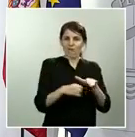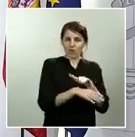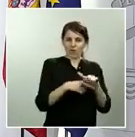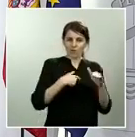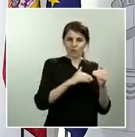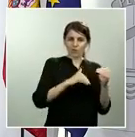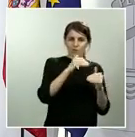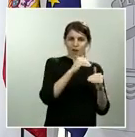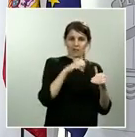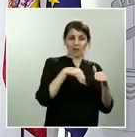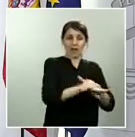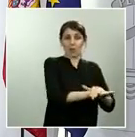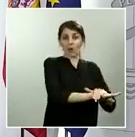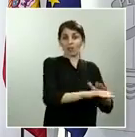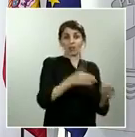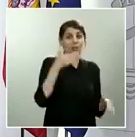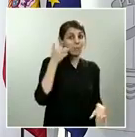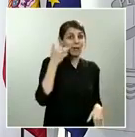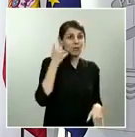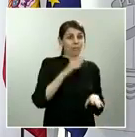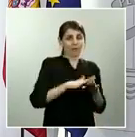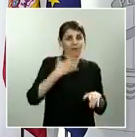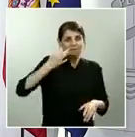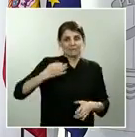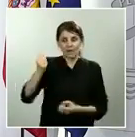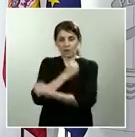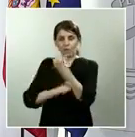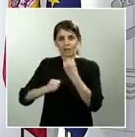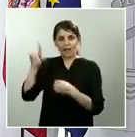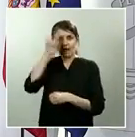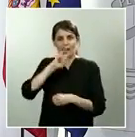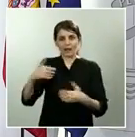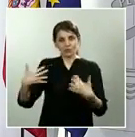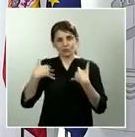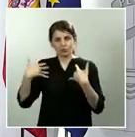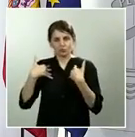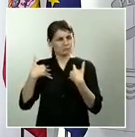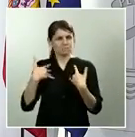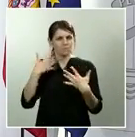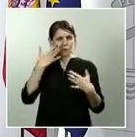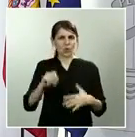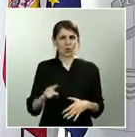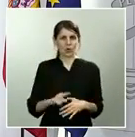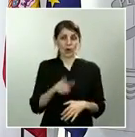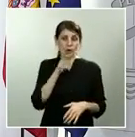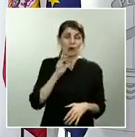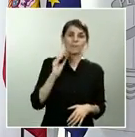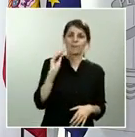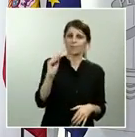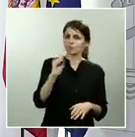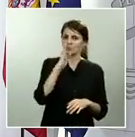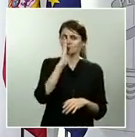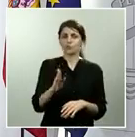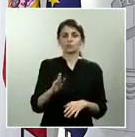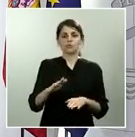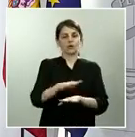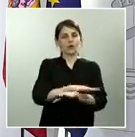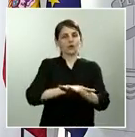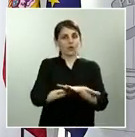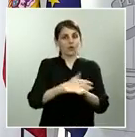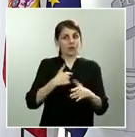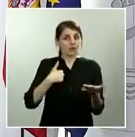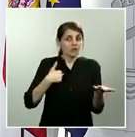La pregunta es si el ministerio, si el Gobierno va a poder o va a acceder a esta petición de hace tiempo ya de